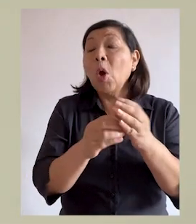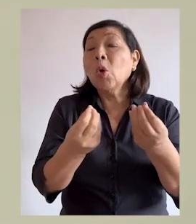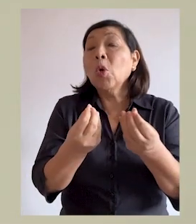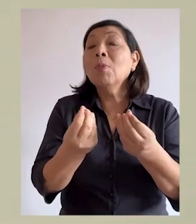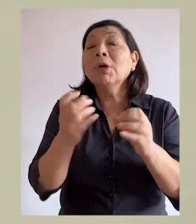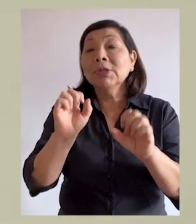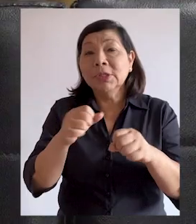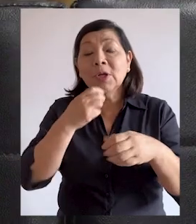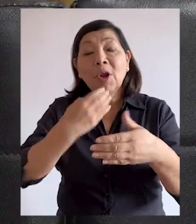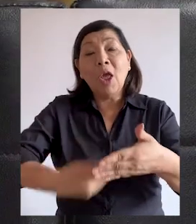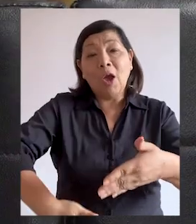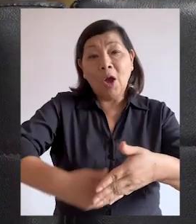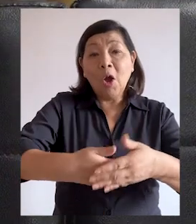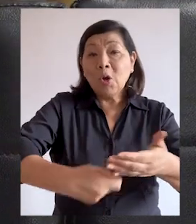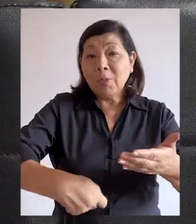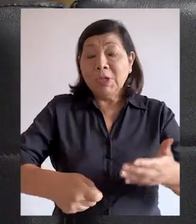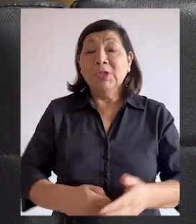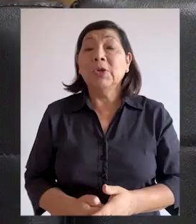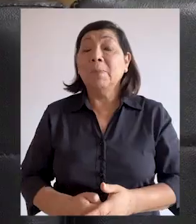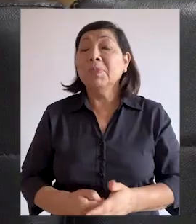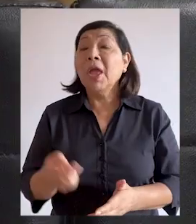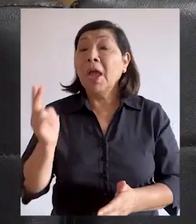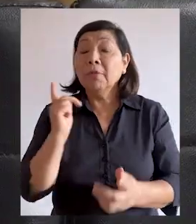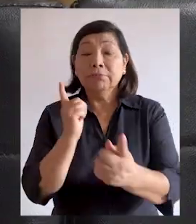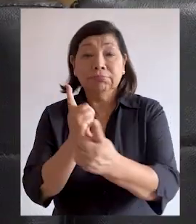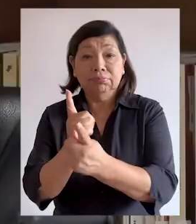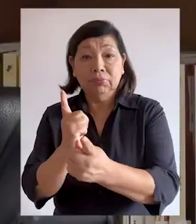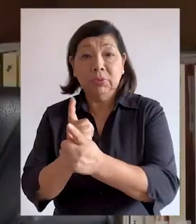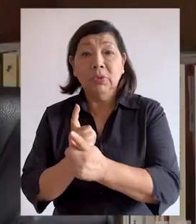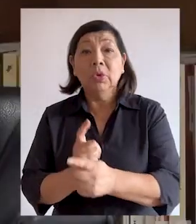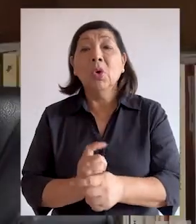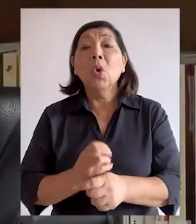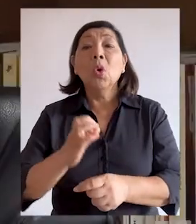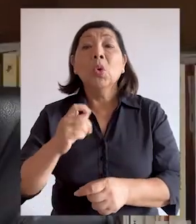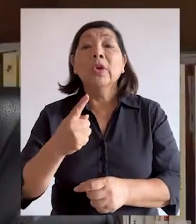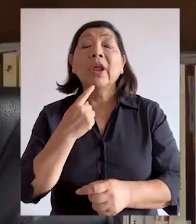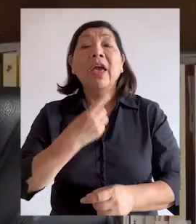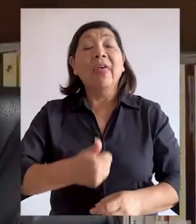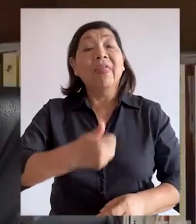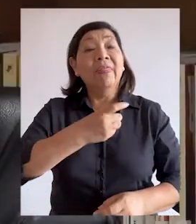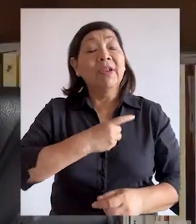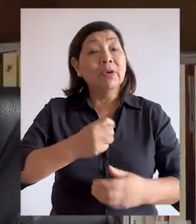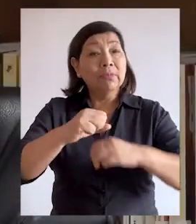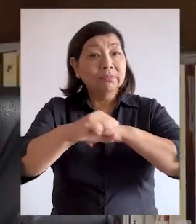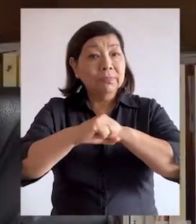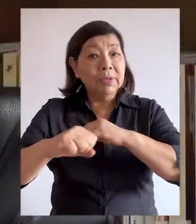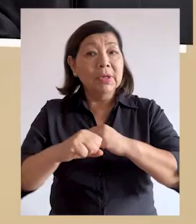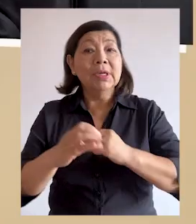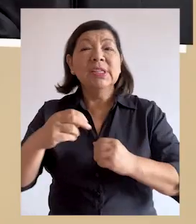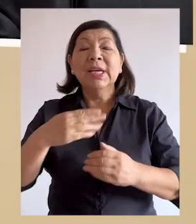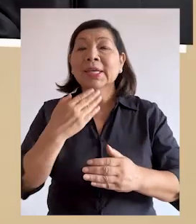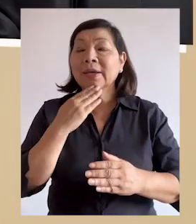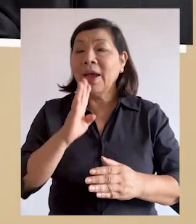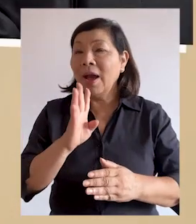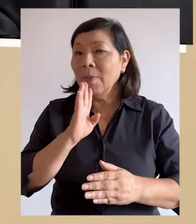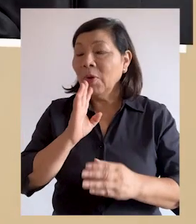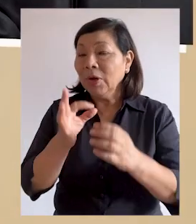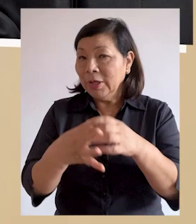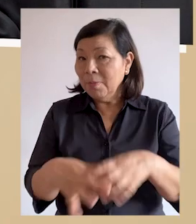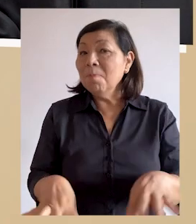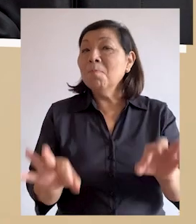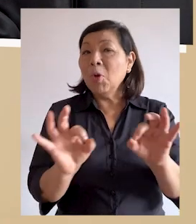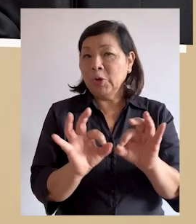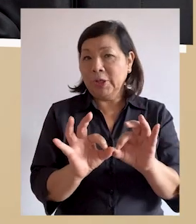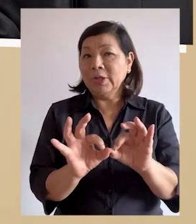como con la Convención. El profesor Acosta concedió una entrevista a Orlando Curacacón, director de publicaciones del SEC, con quien habló sobre la